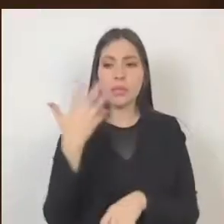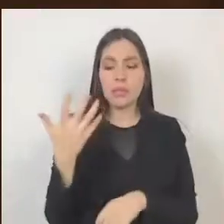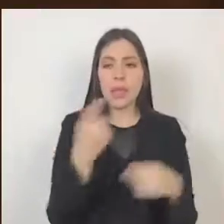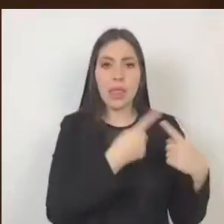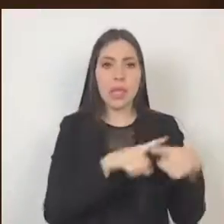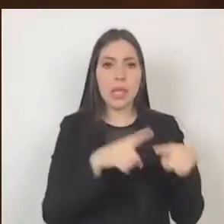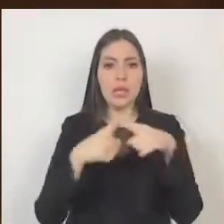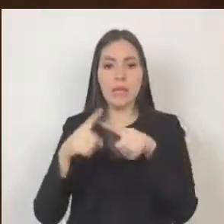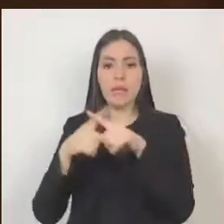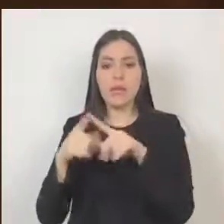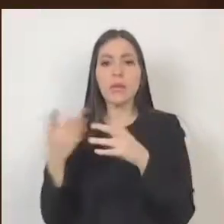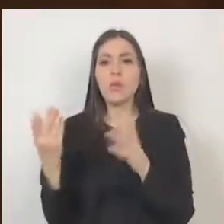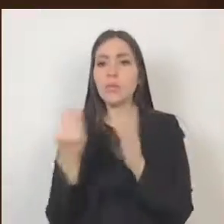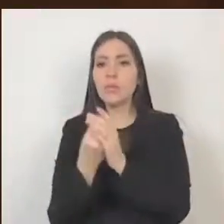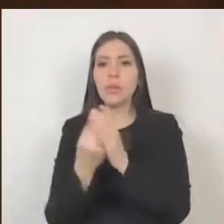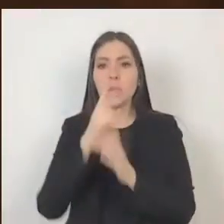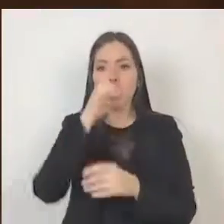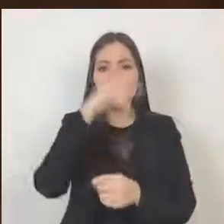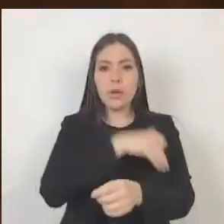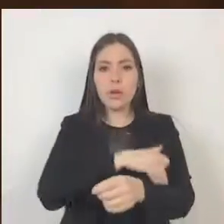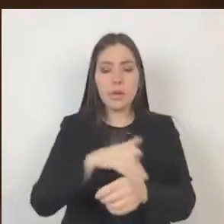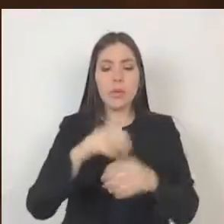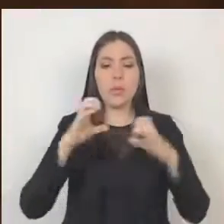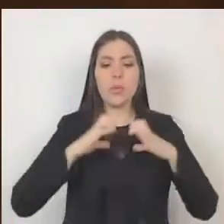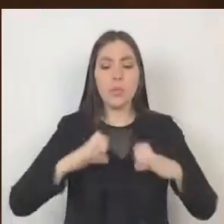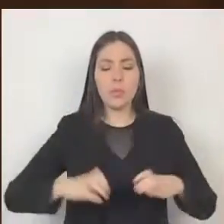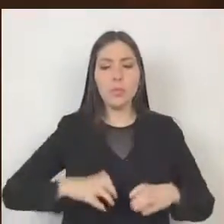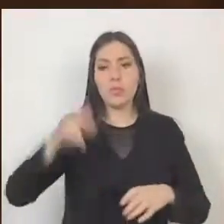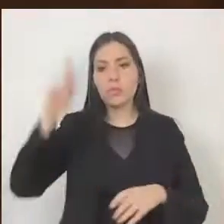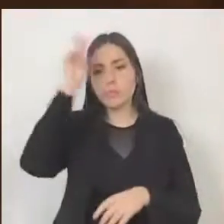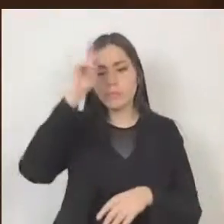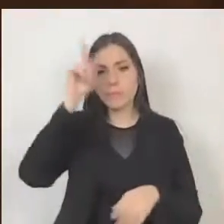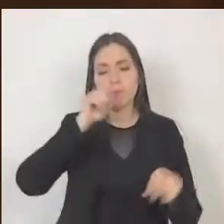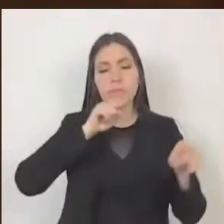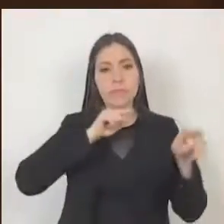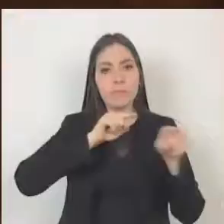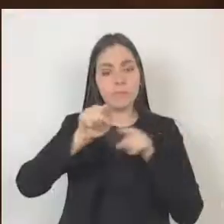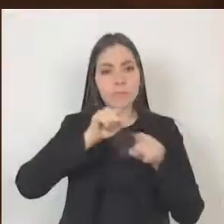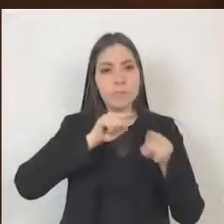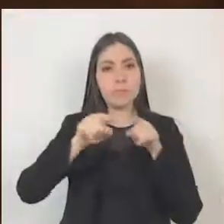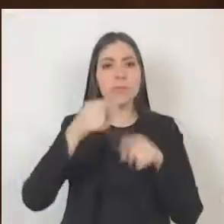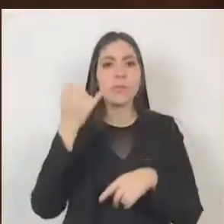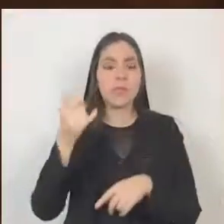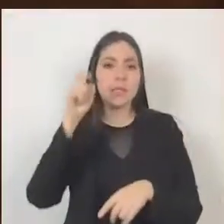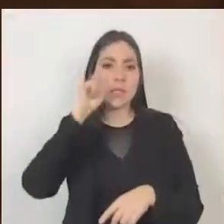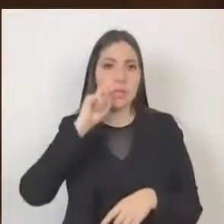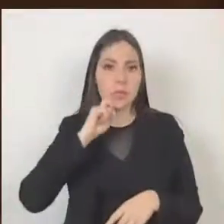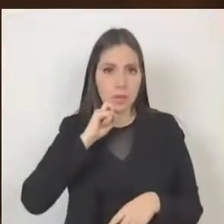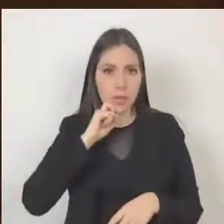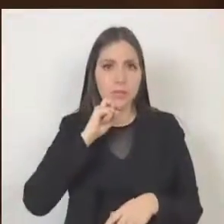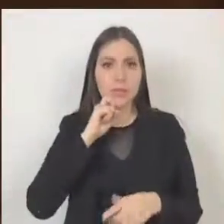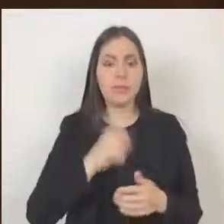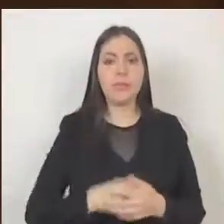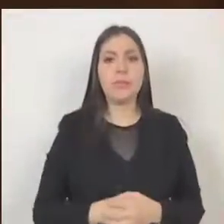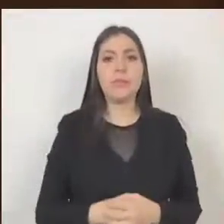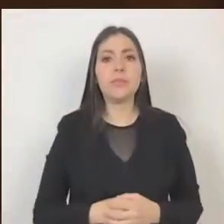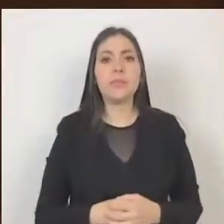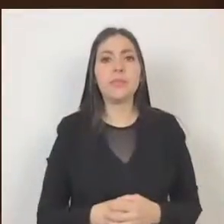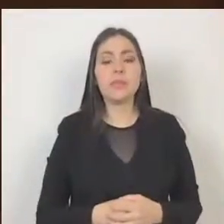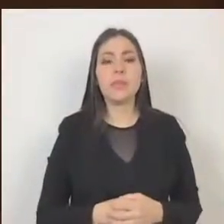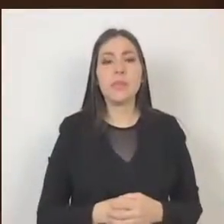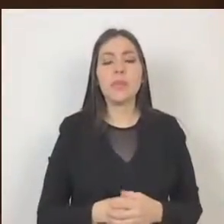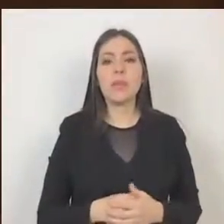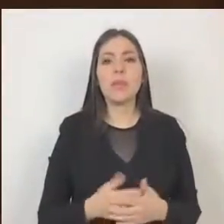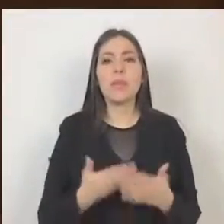familiar, física, patrimonial, psicológica y sexual. Por lo que, atendiendo a las